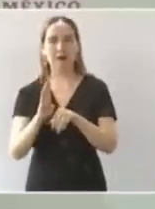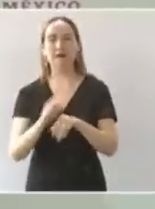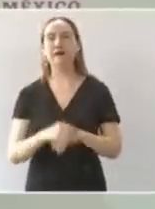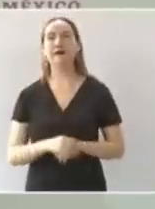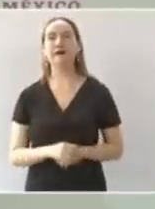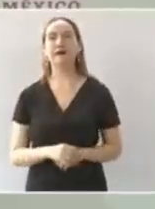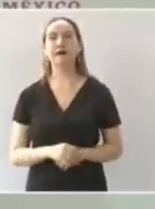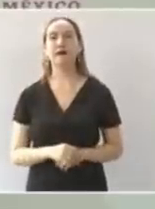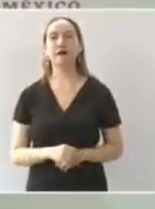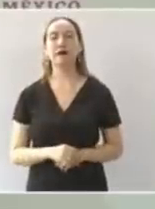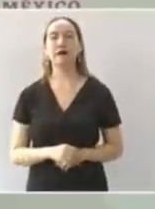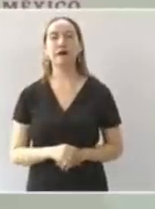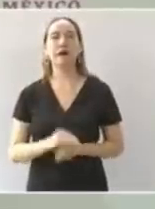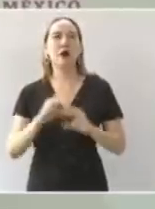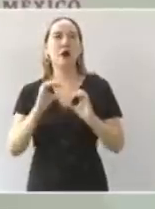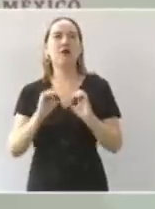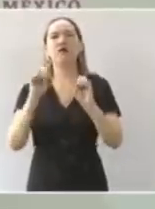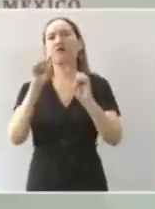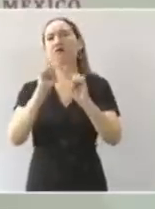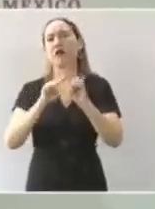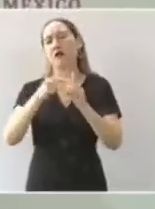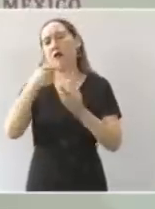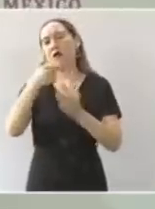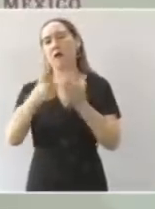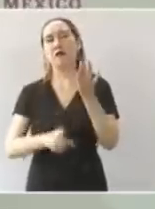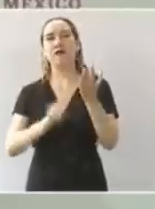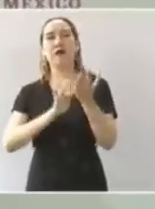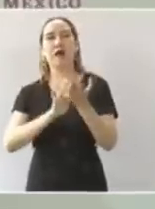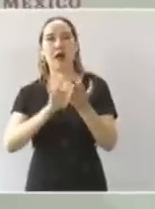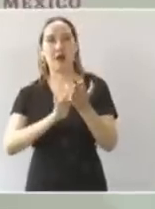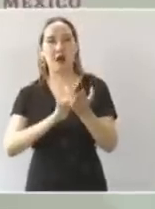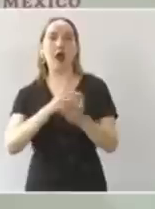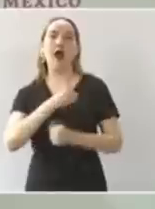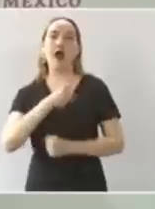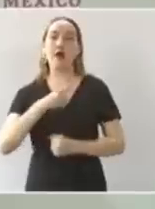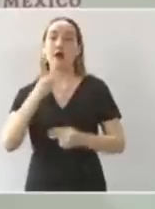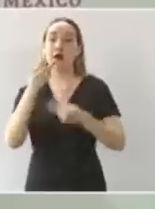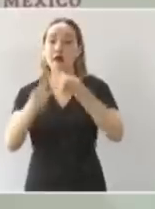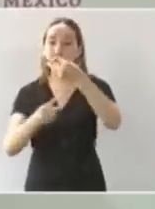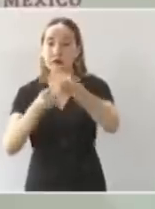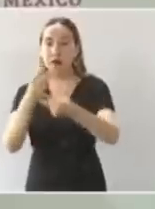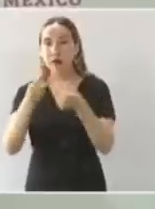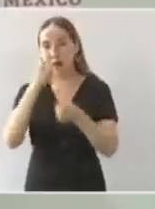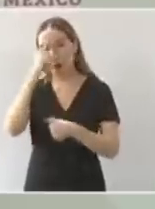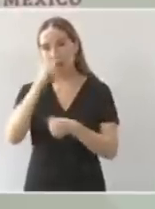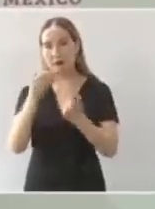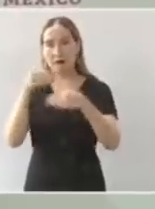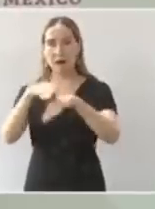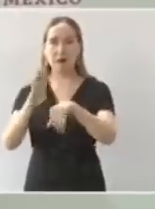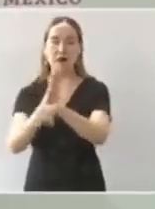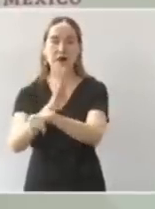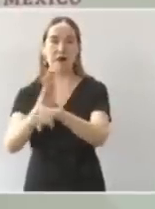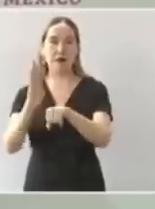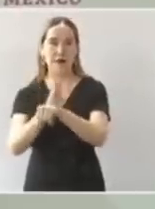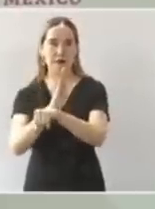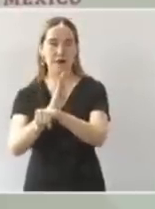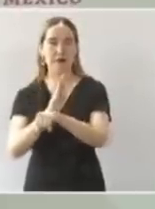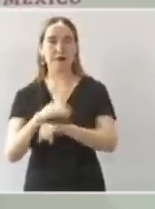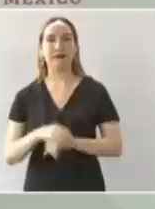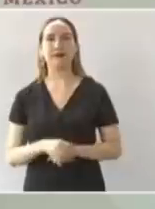sale de ahí del banco directo de la tesorería de la federación al